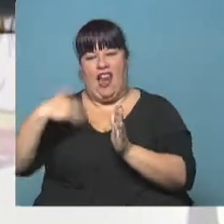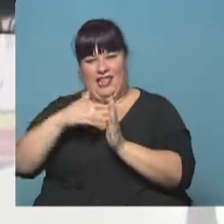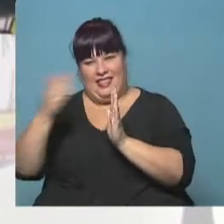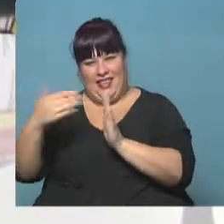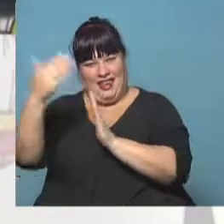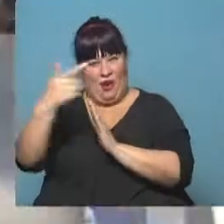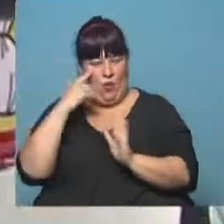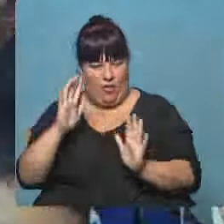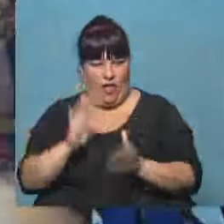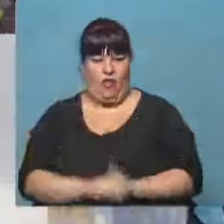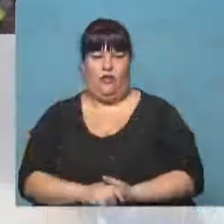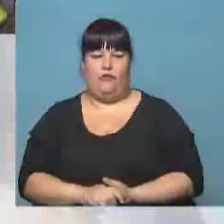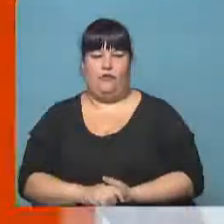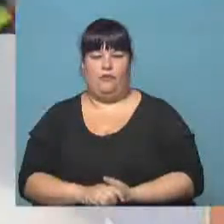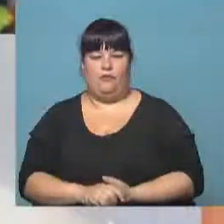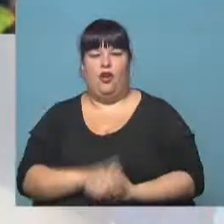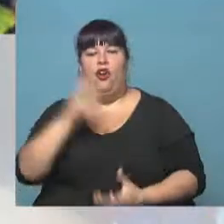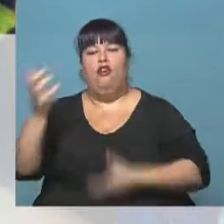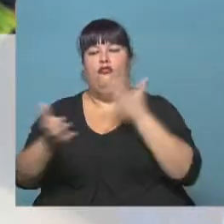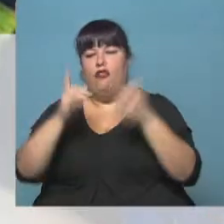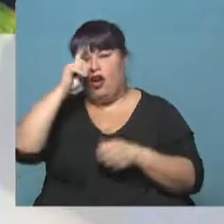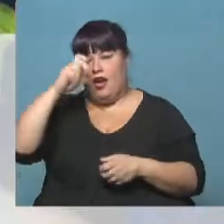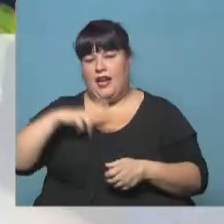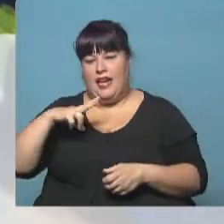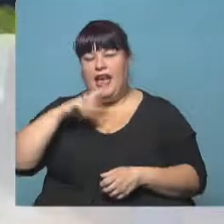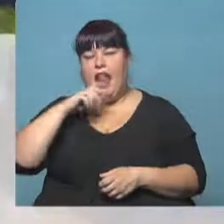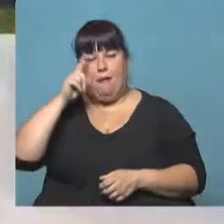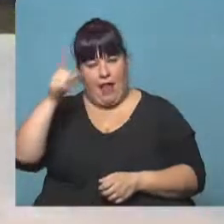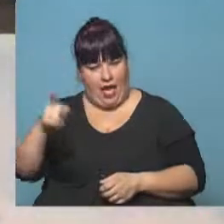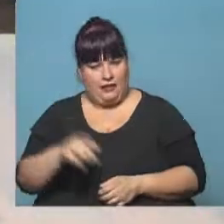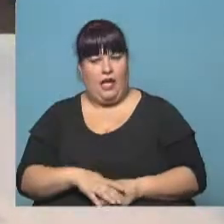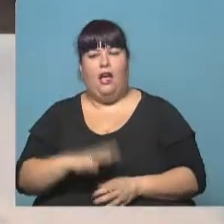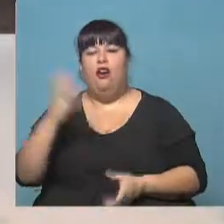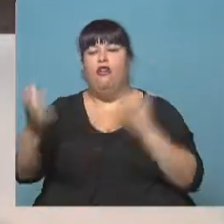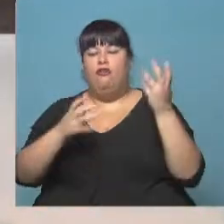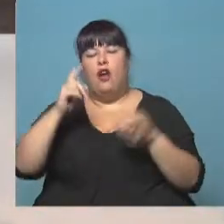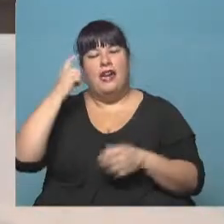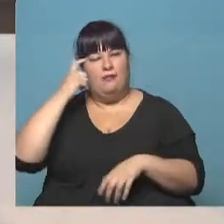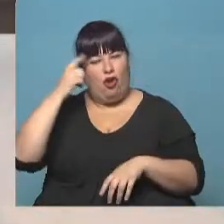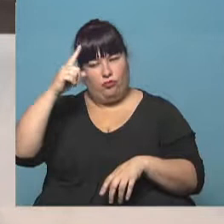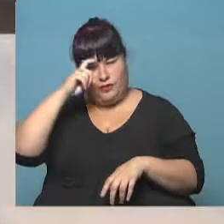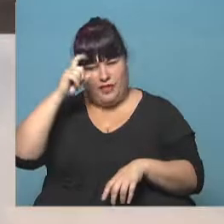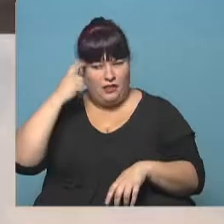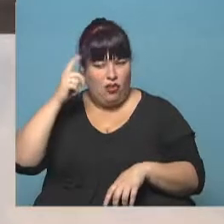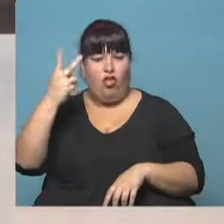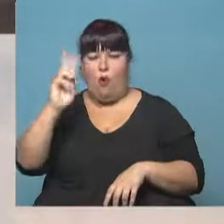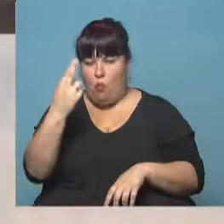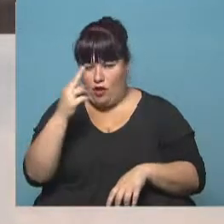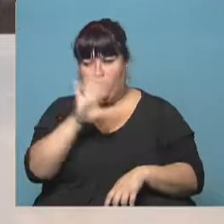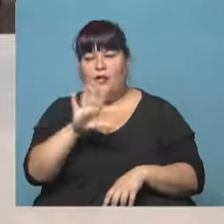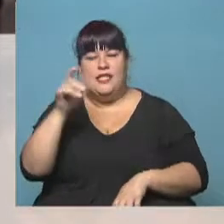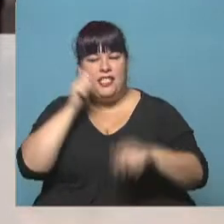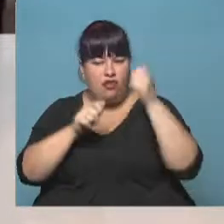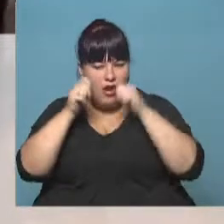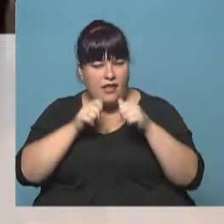limítrofes. Incendio en una clínica de La Plata. El siniestro en un neuropsiquiátrico dejó dos muertos